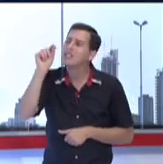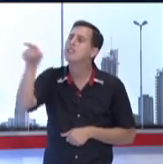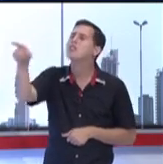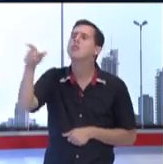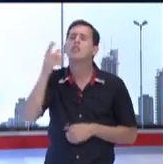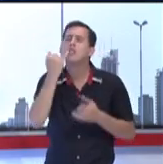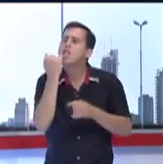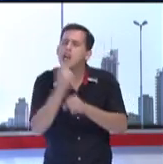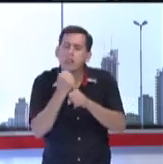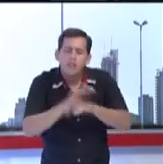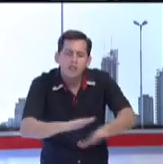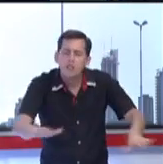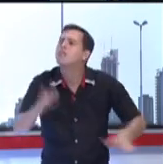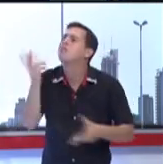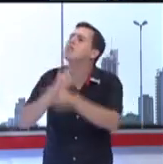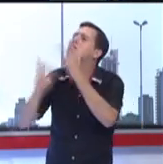los niños.